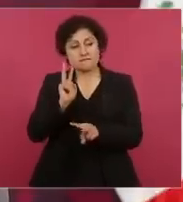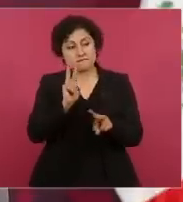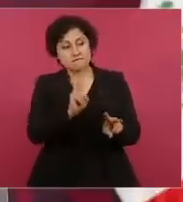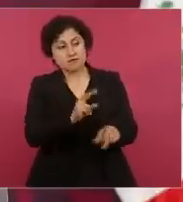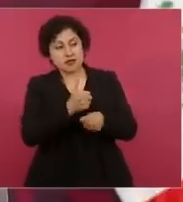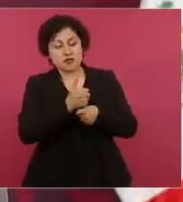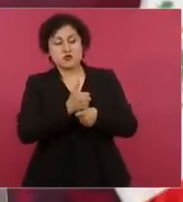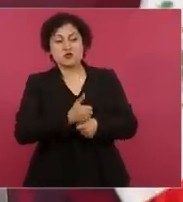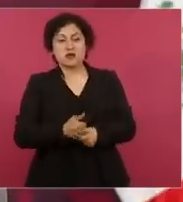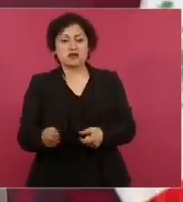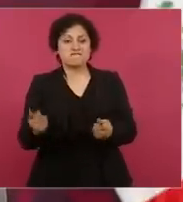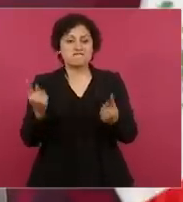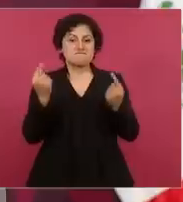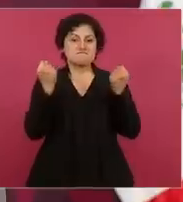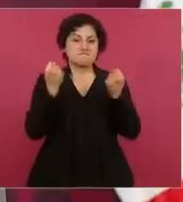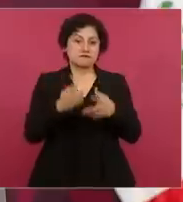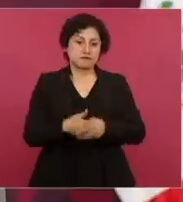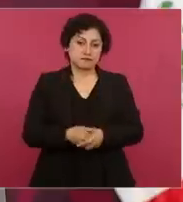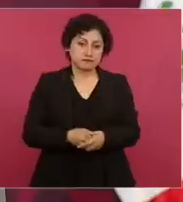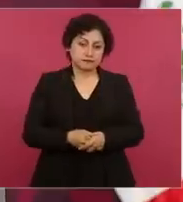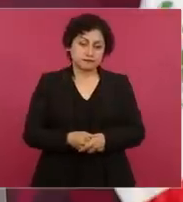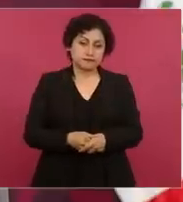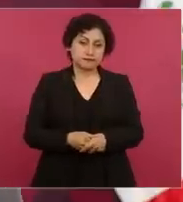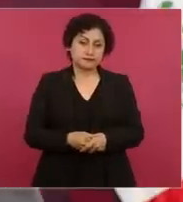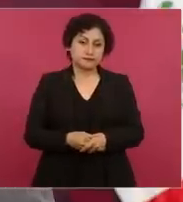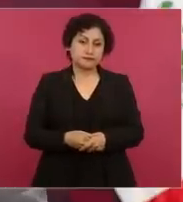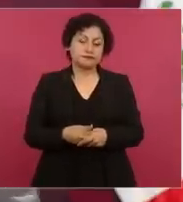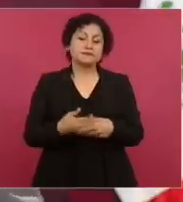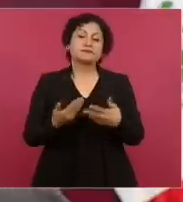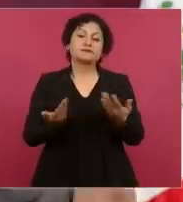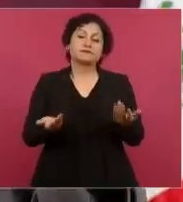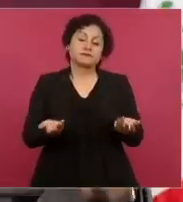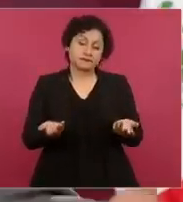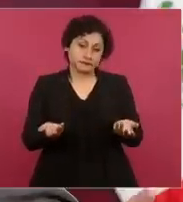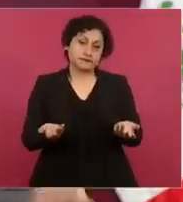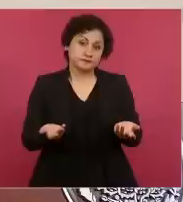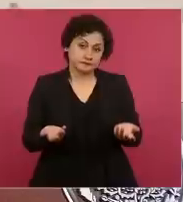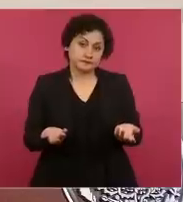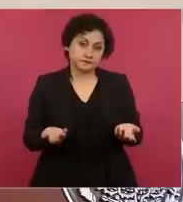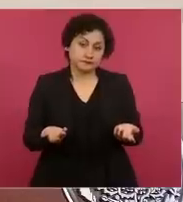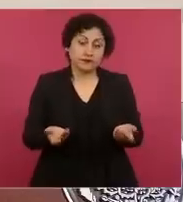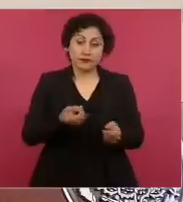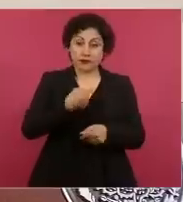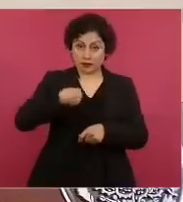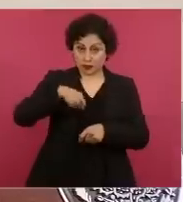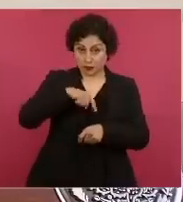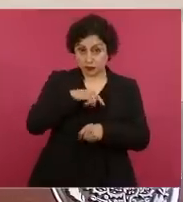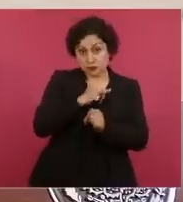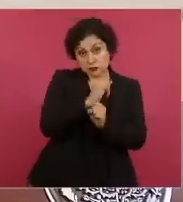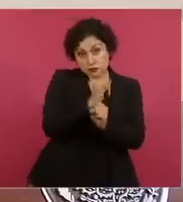dolor de la gente. Entonces, vamos a continuar con la investigación.